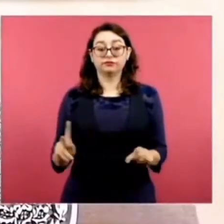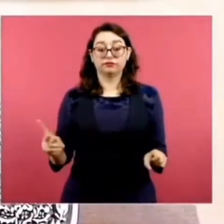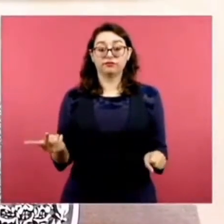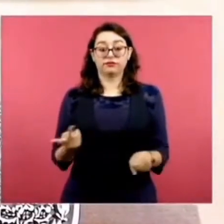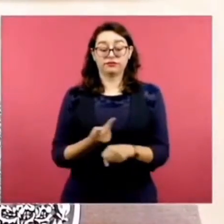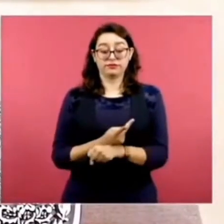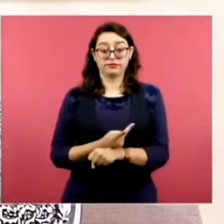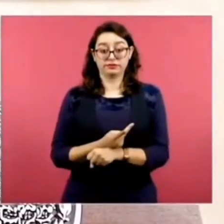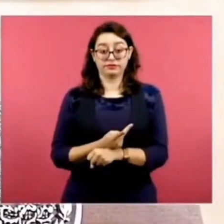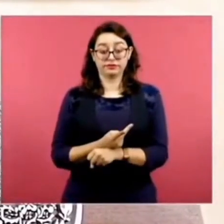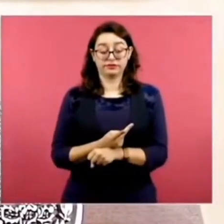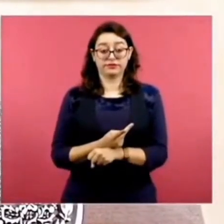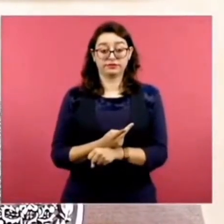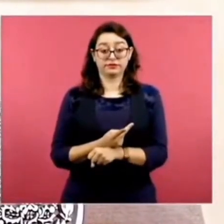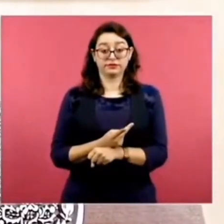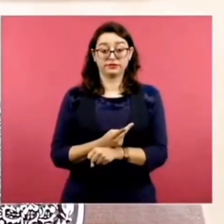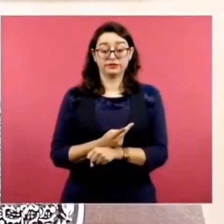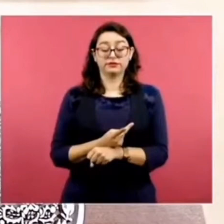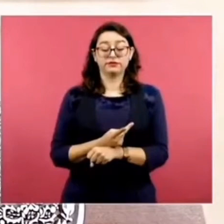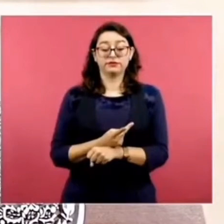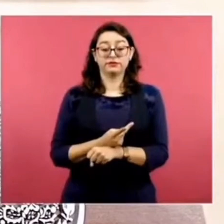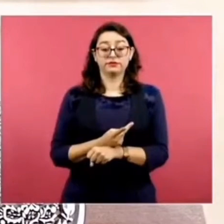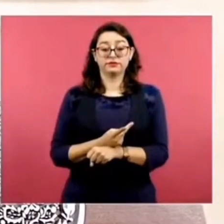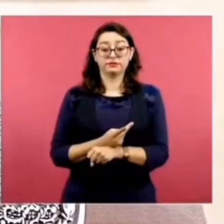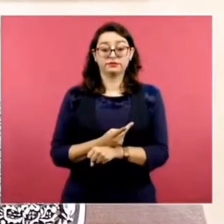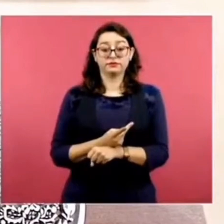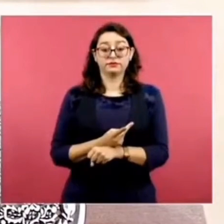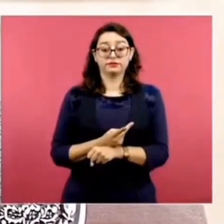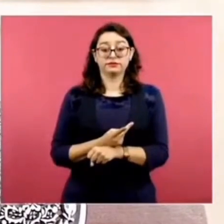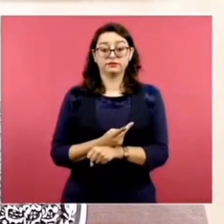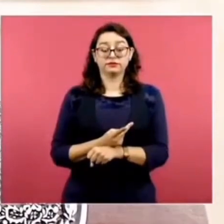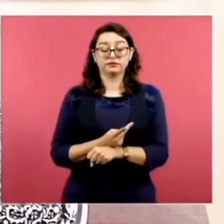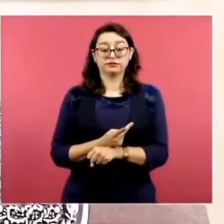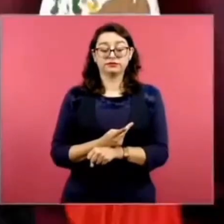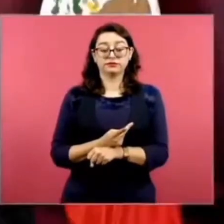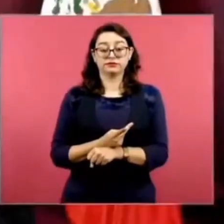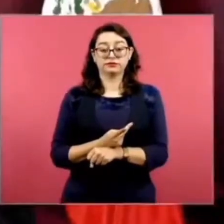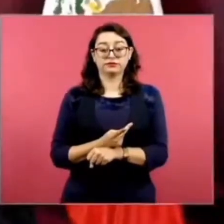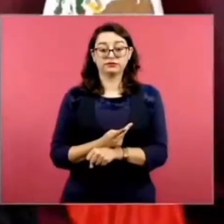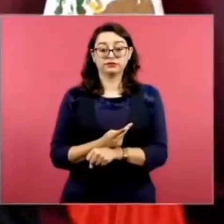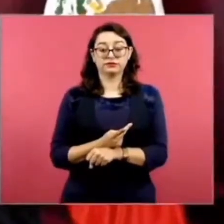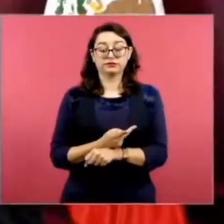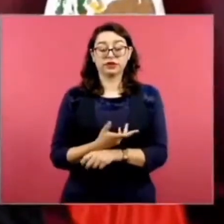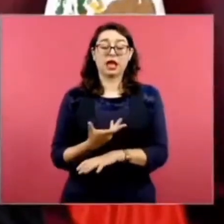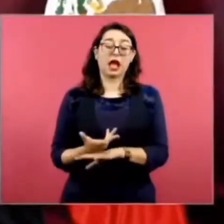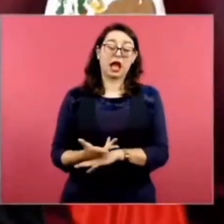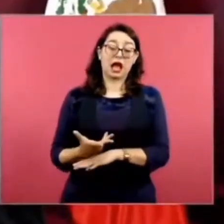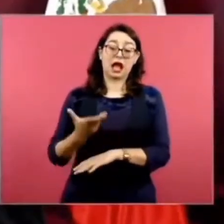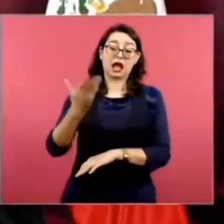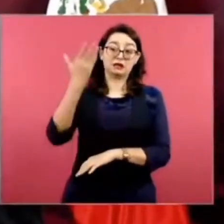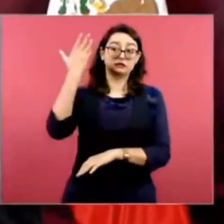canal, había un tren, como es una parte angosta